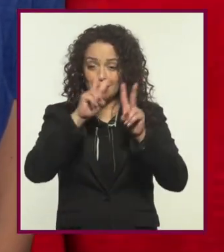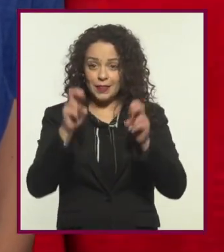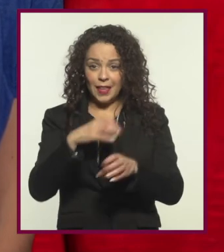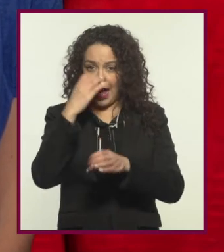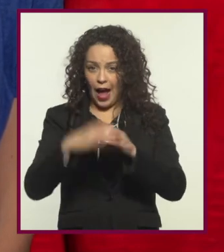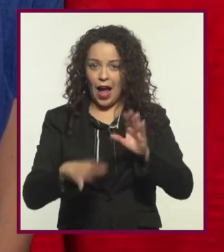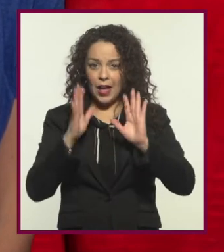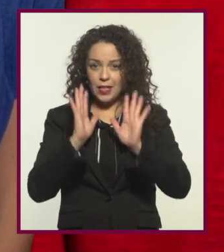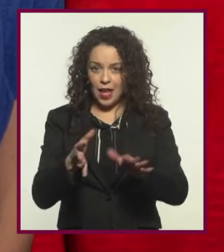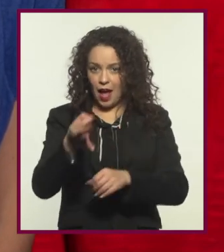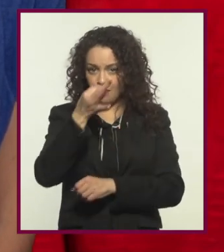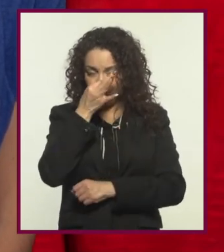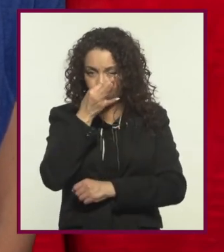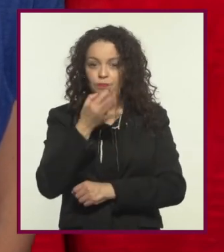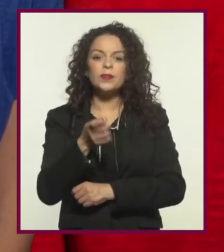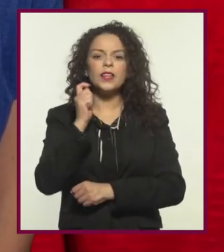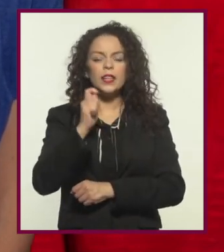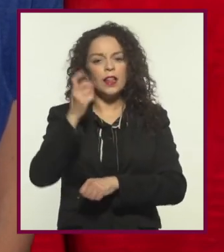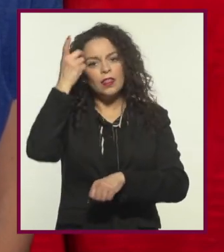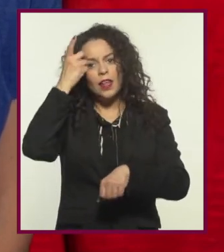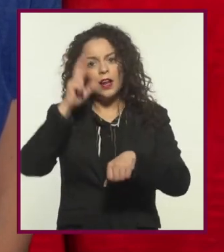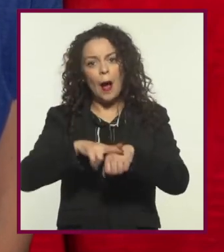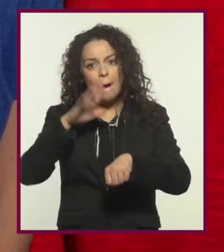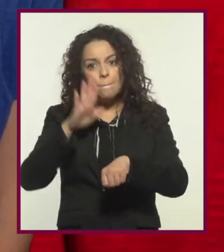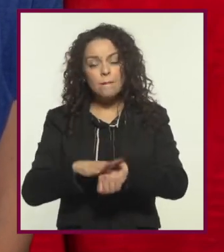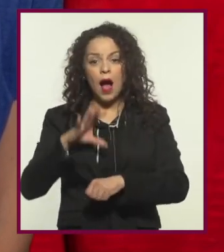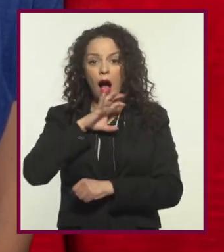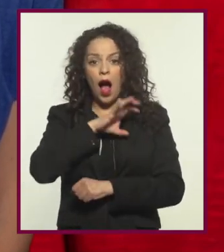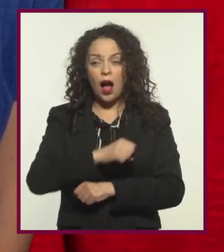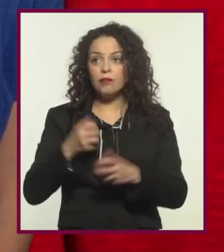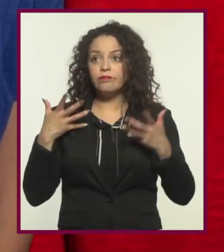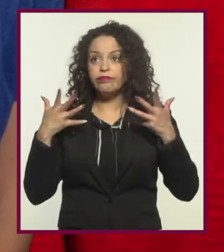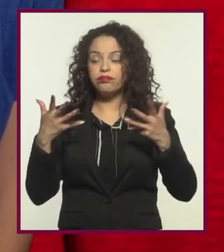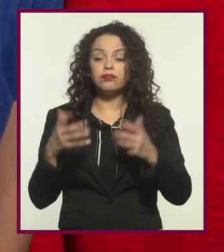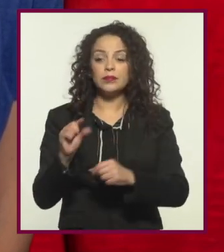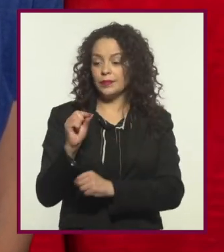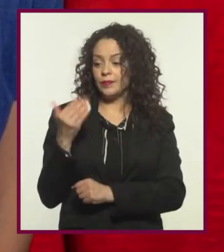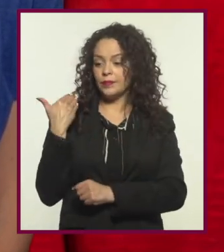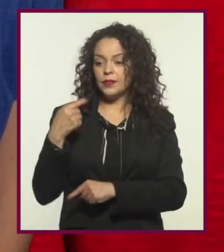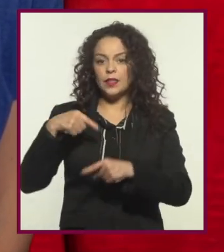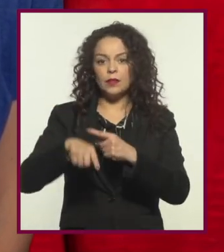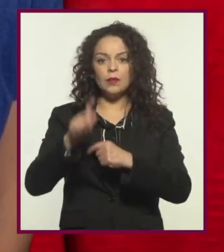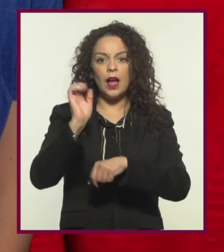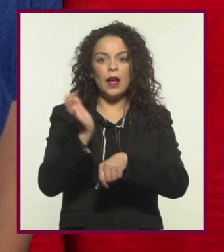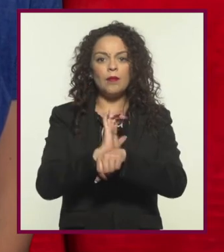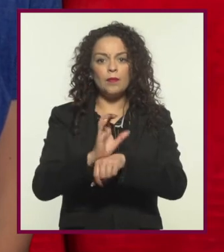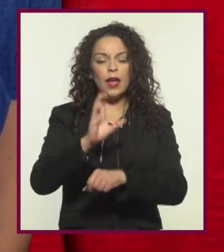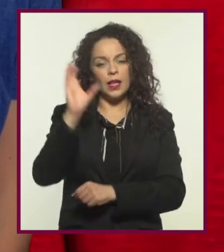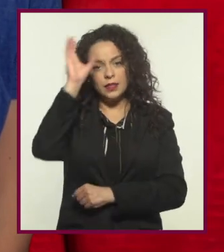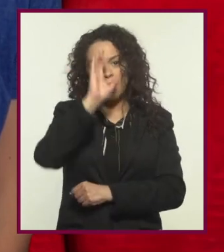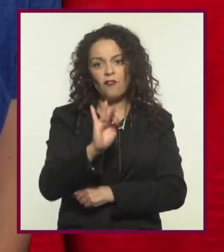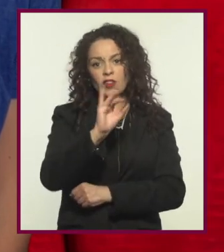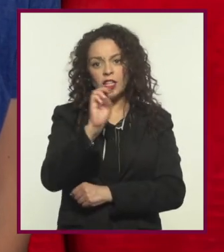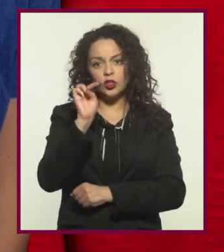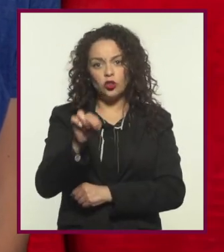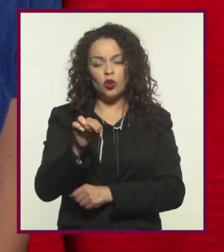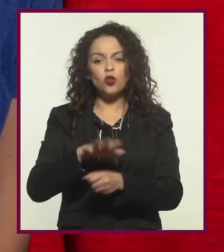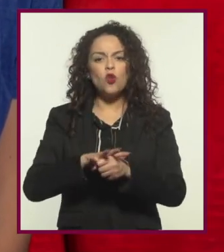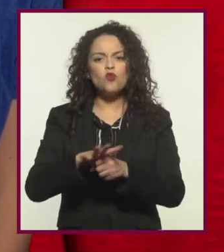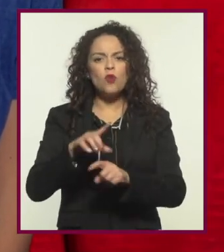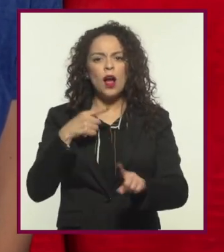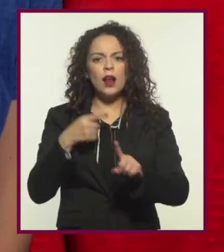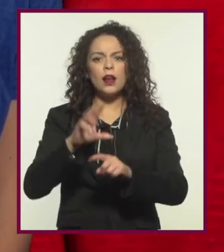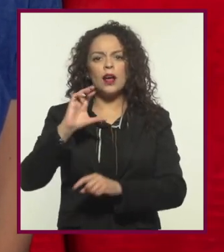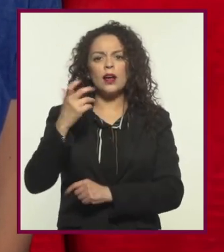ya para cerrar este tema, uno de los directores más aclamados de los últimos años acaba de estrenar una película de ciencia ficción bastante